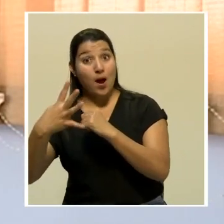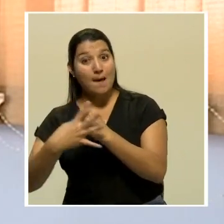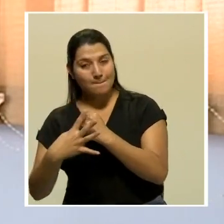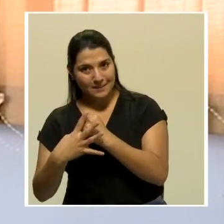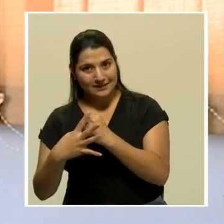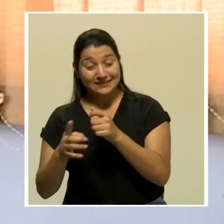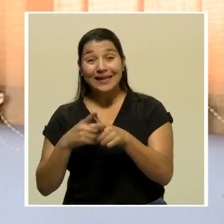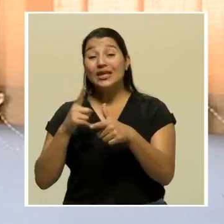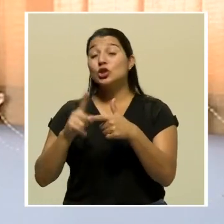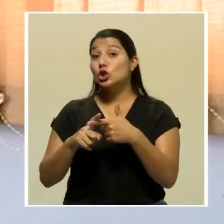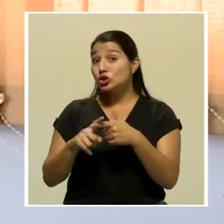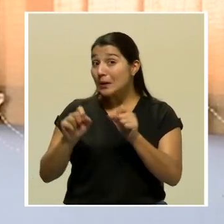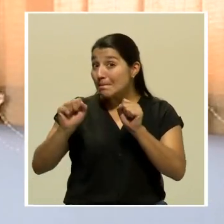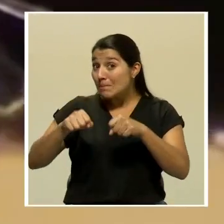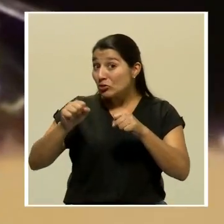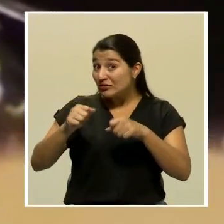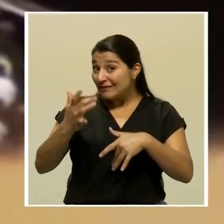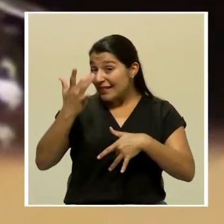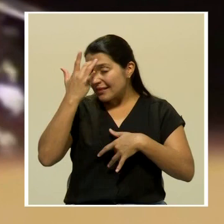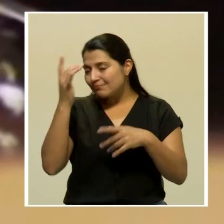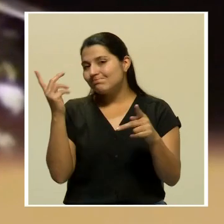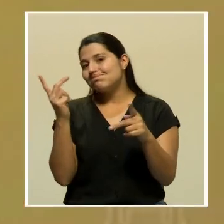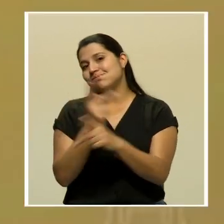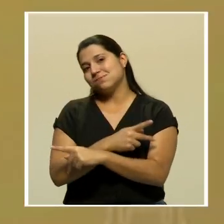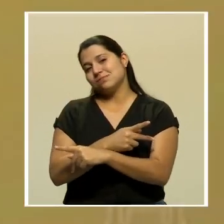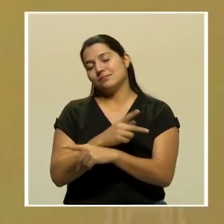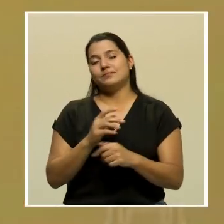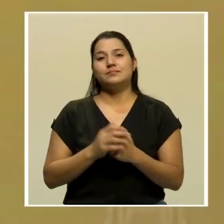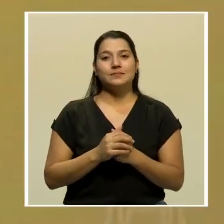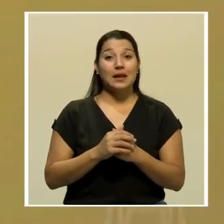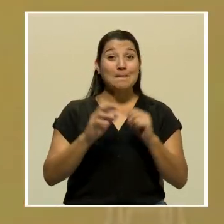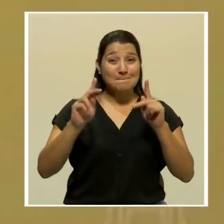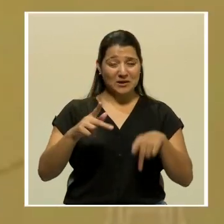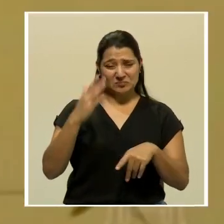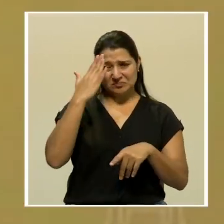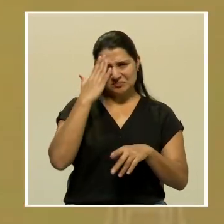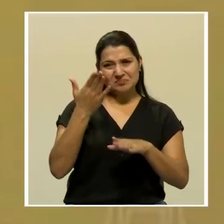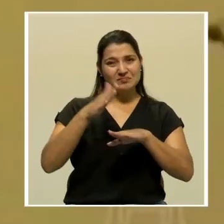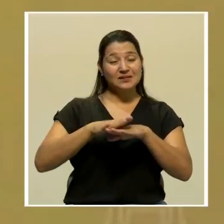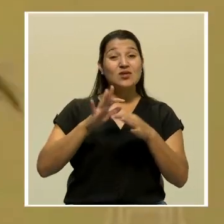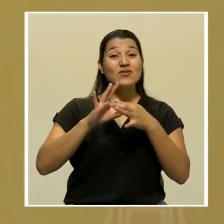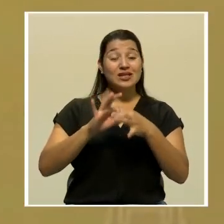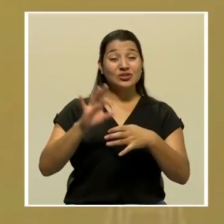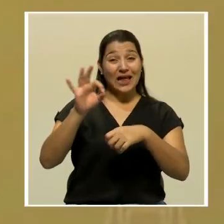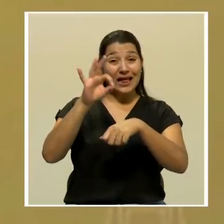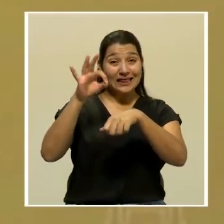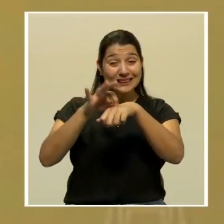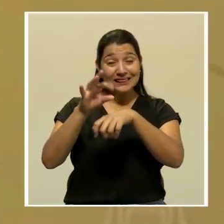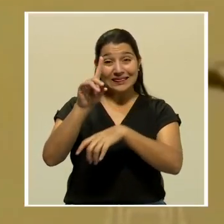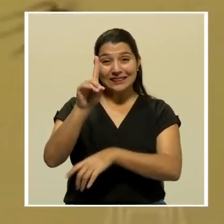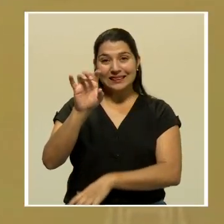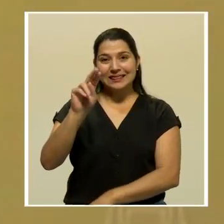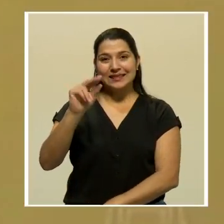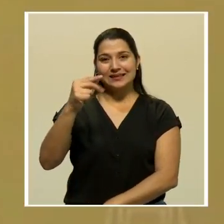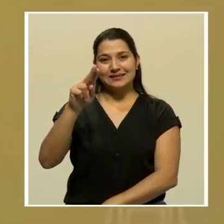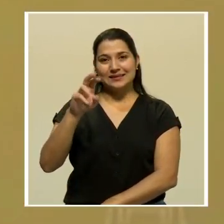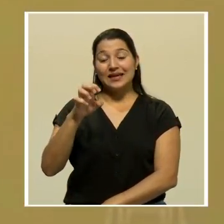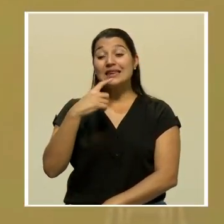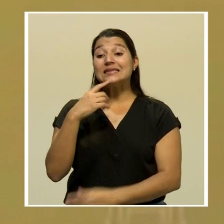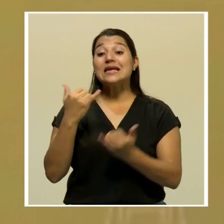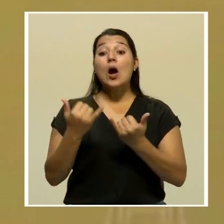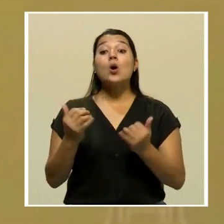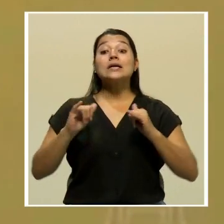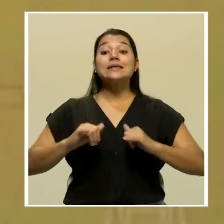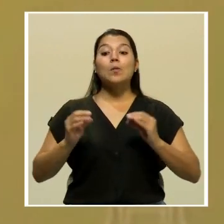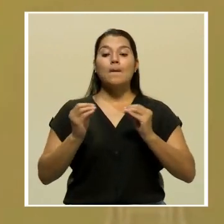la posibilidad de dengue grave es mucho mayor. Los expertos en el tema del dengue insisten en que ahora que estamos más tiempo